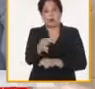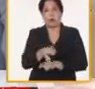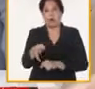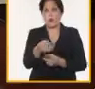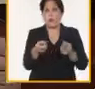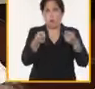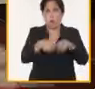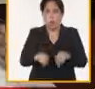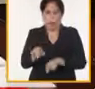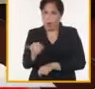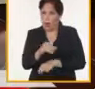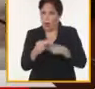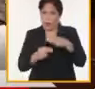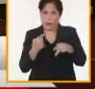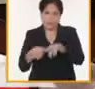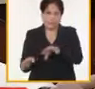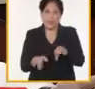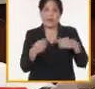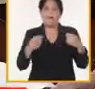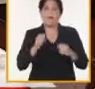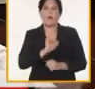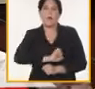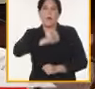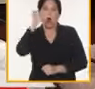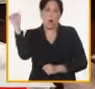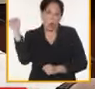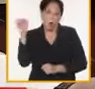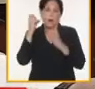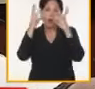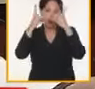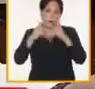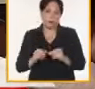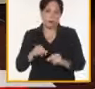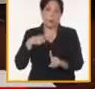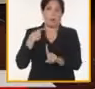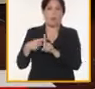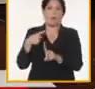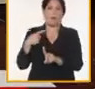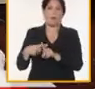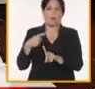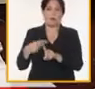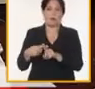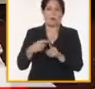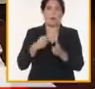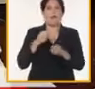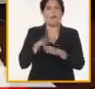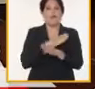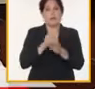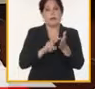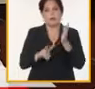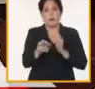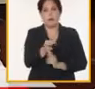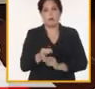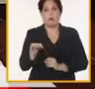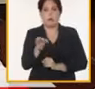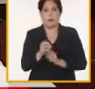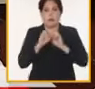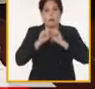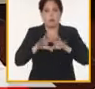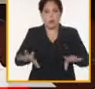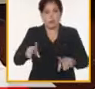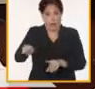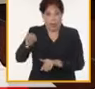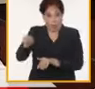a implementar. Hay que lograr extender los resultados positivos al resto de los lugares. O sea, extender un resultado